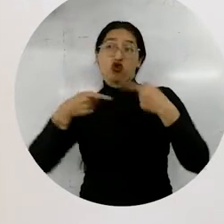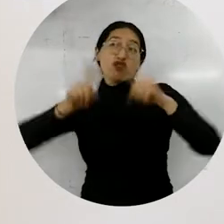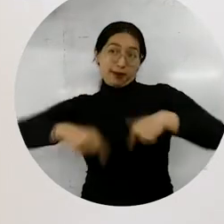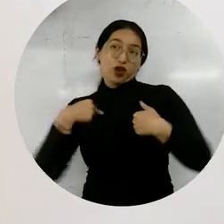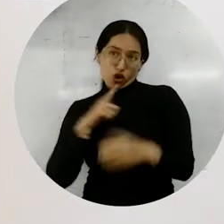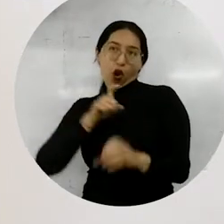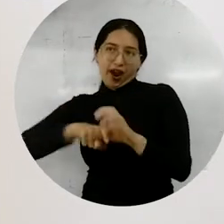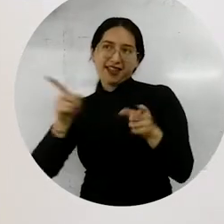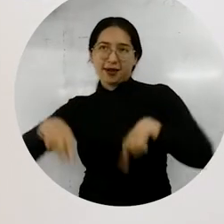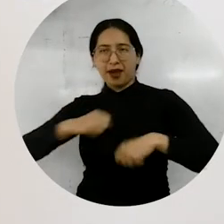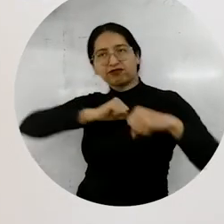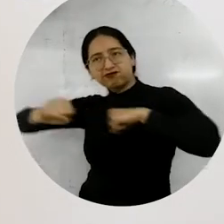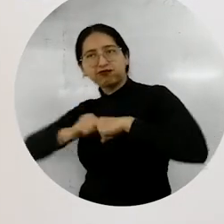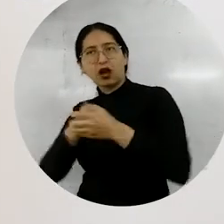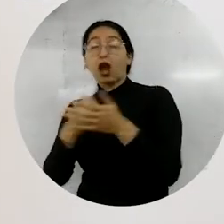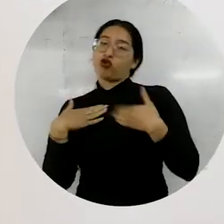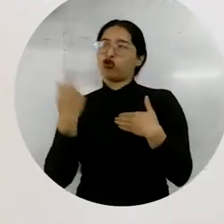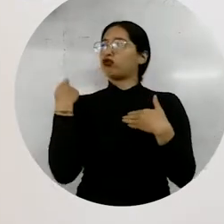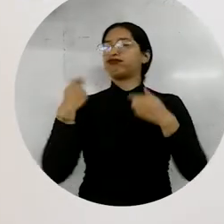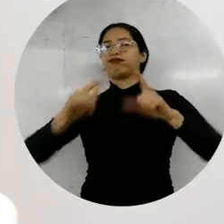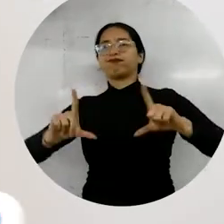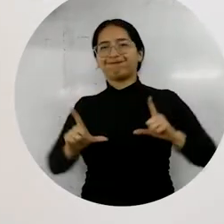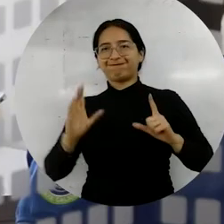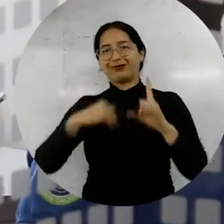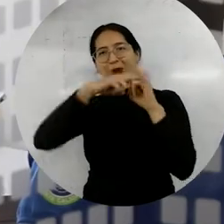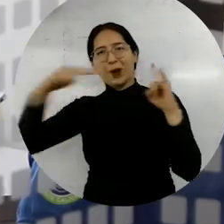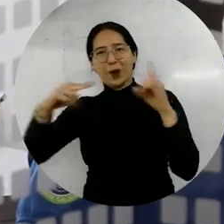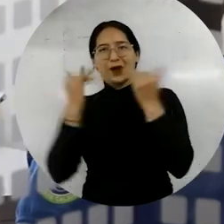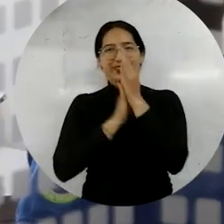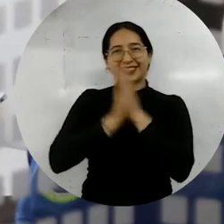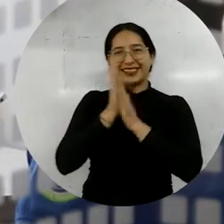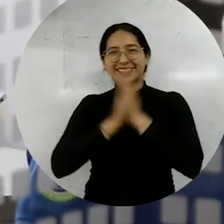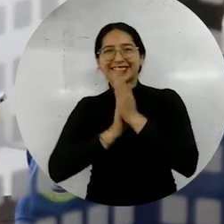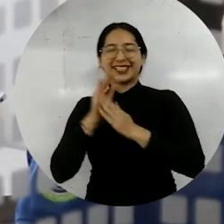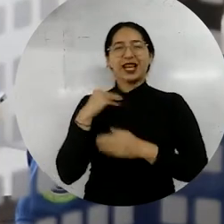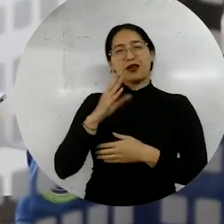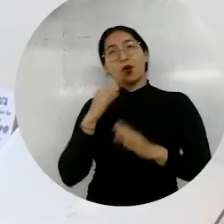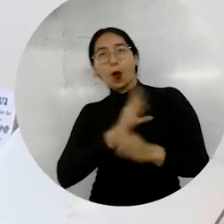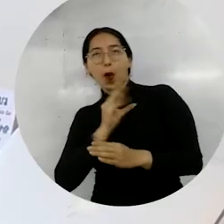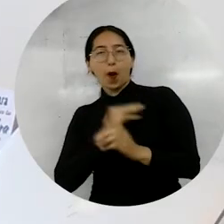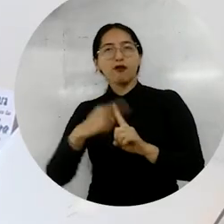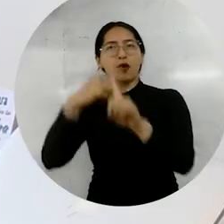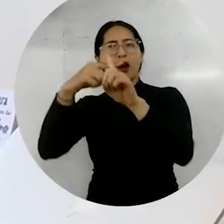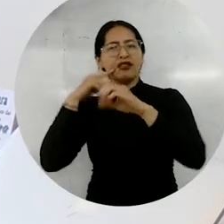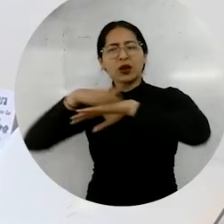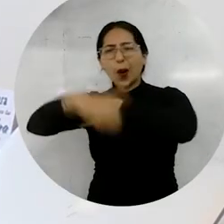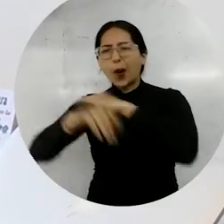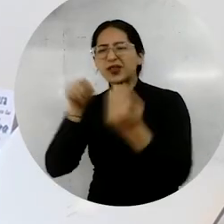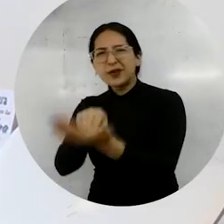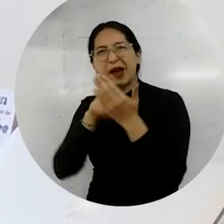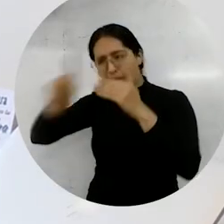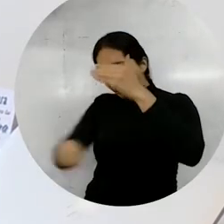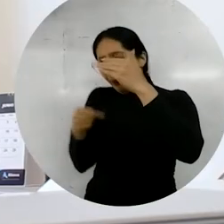involucro yo también porque soy egresado de la universidad y me da un gran privilegio conocer esta noticia Este resultado tiene que ver mucho sin